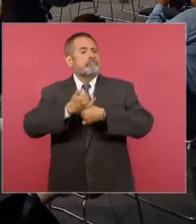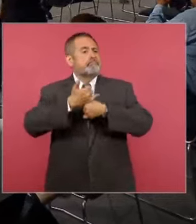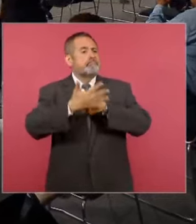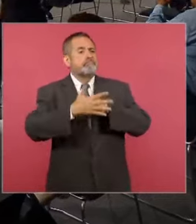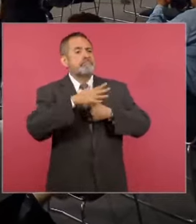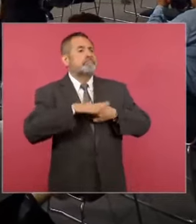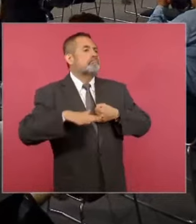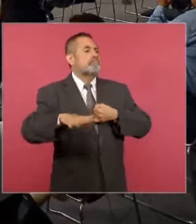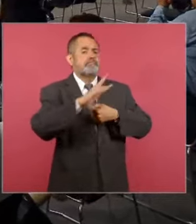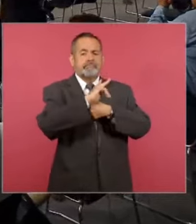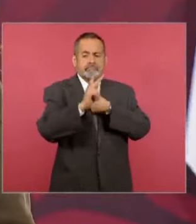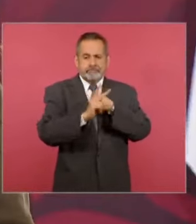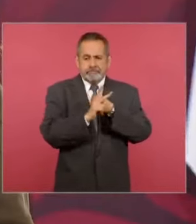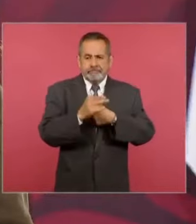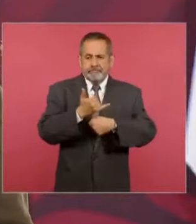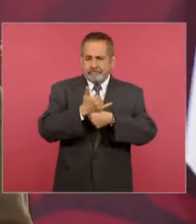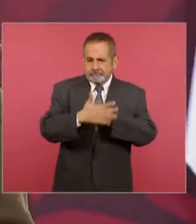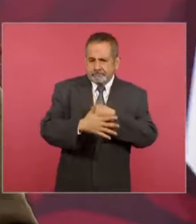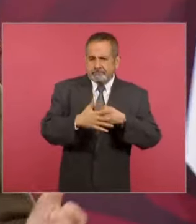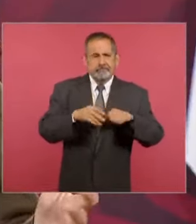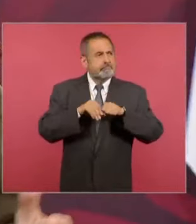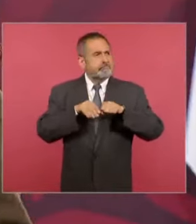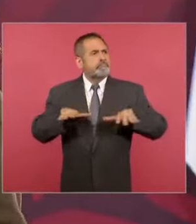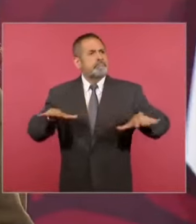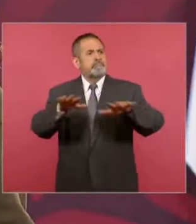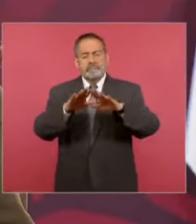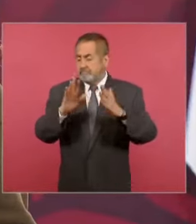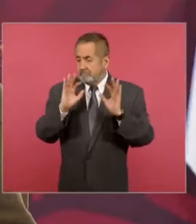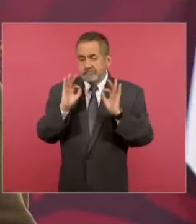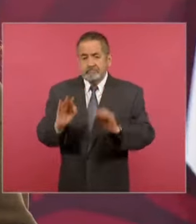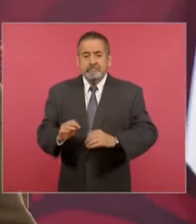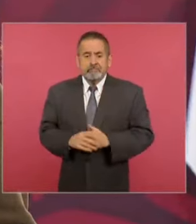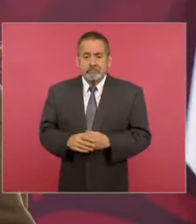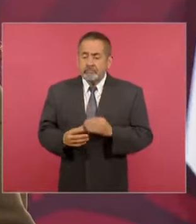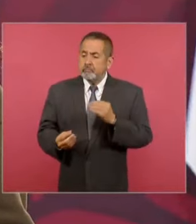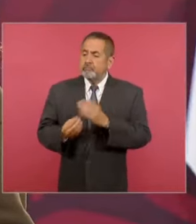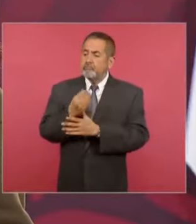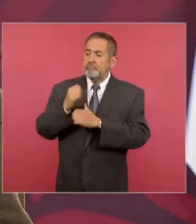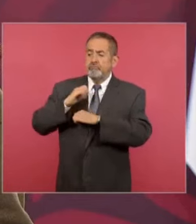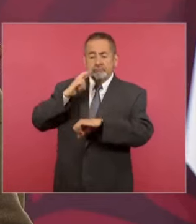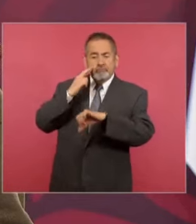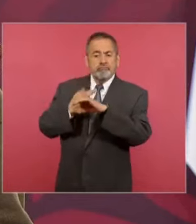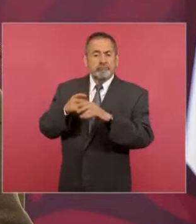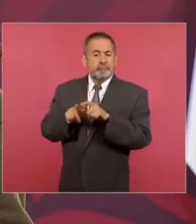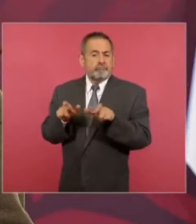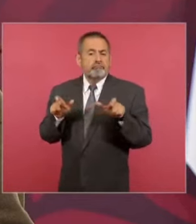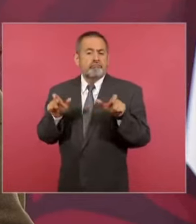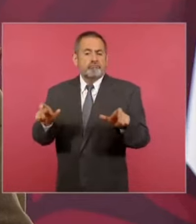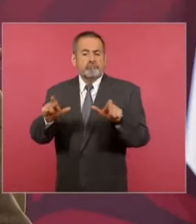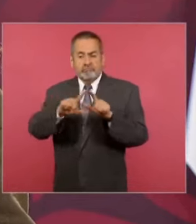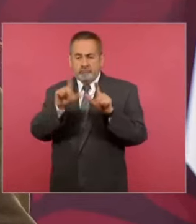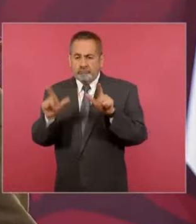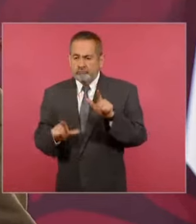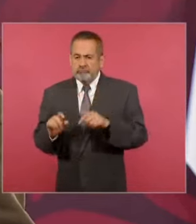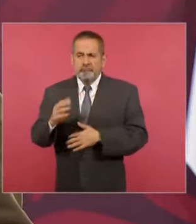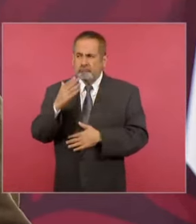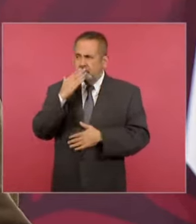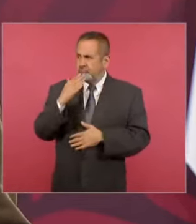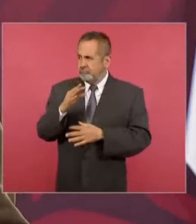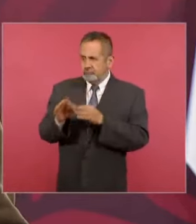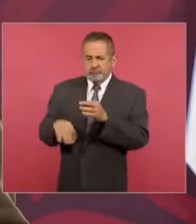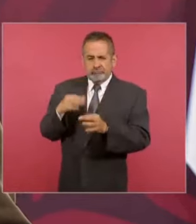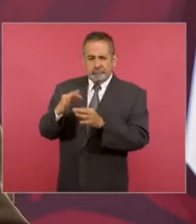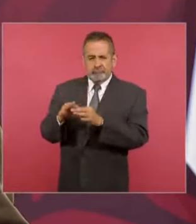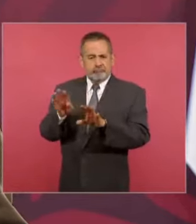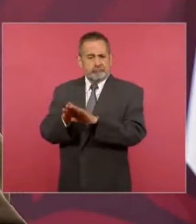también lo que ha significado para México la creación de una institución como la Guardia Nacional, que hoy